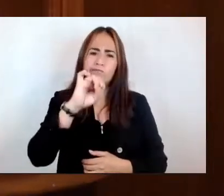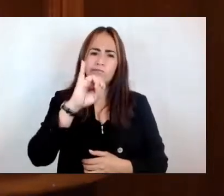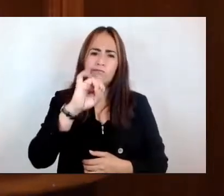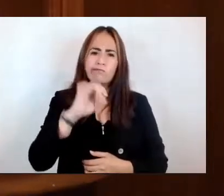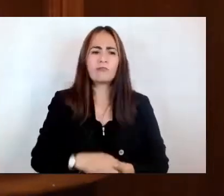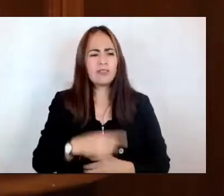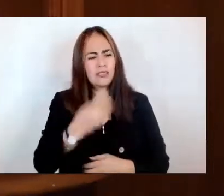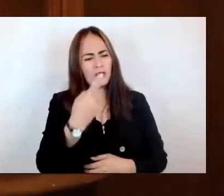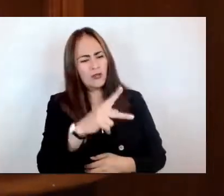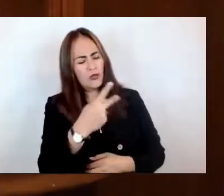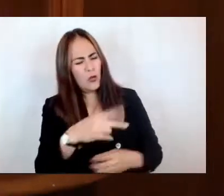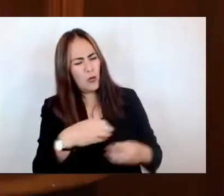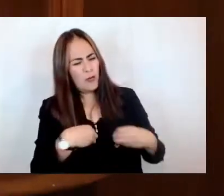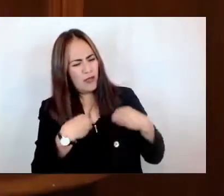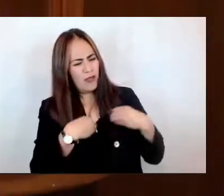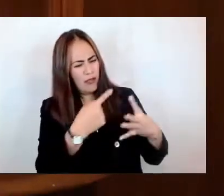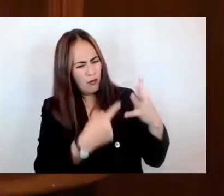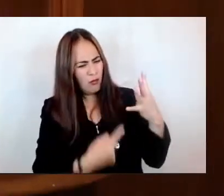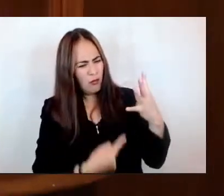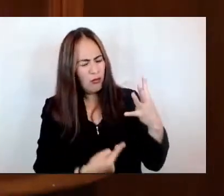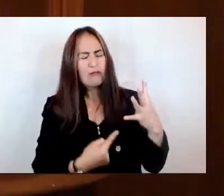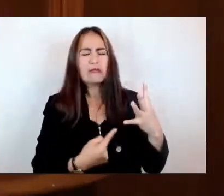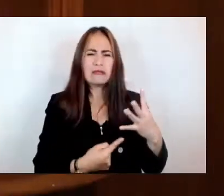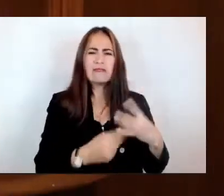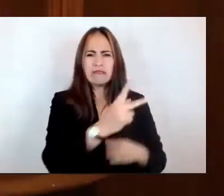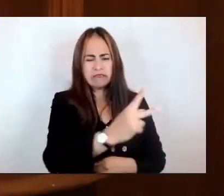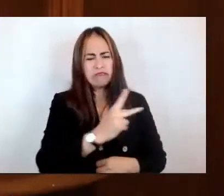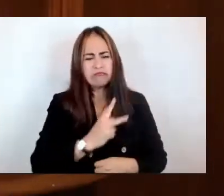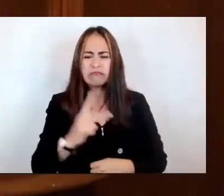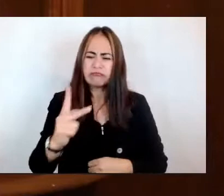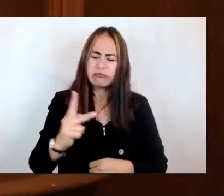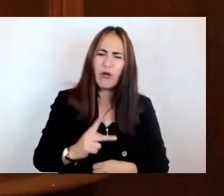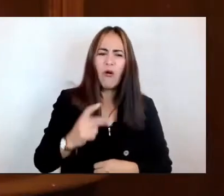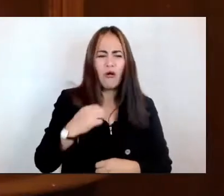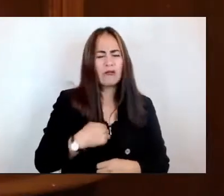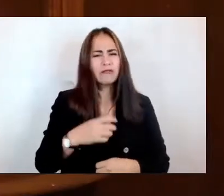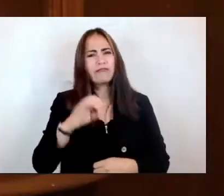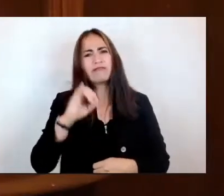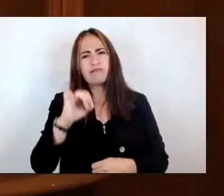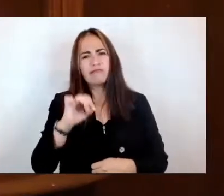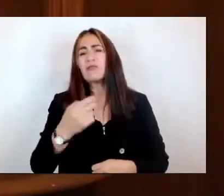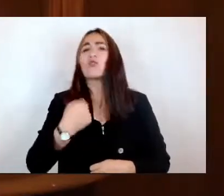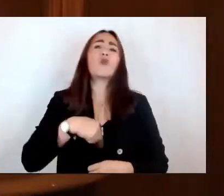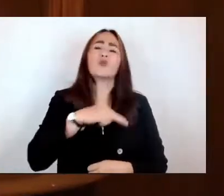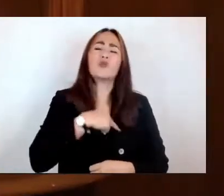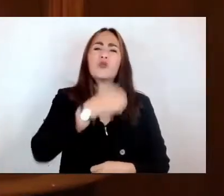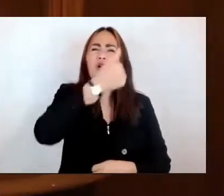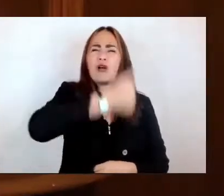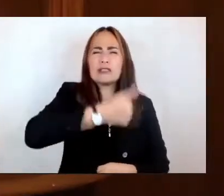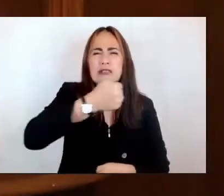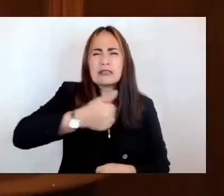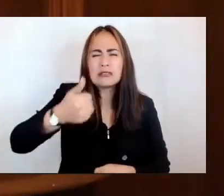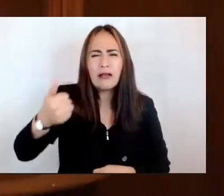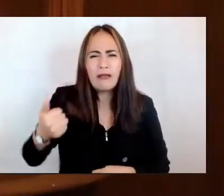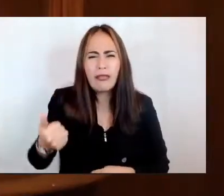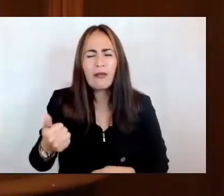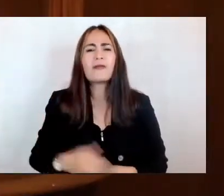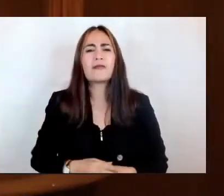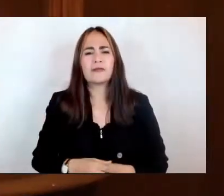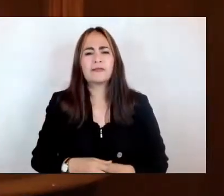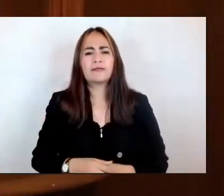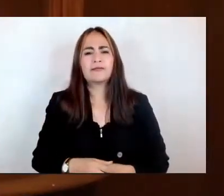experiencias de vida, porque a todos y a cada uno de nosotros nos ha costado de alguna manera el poder